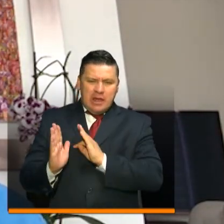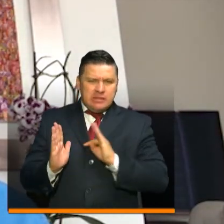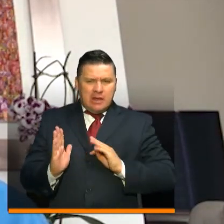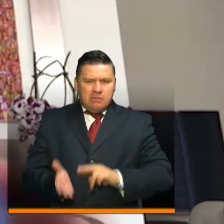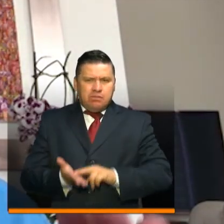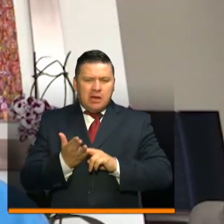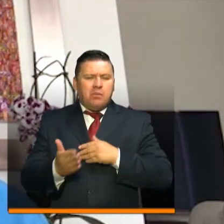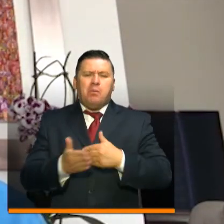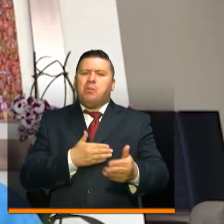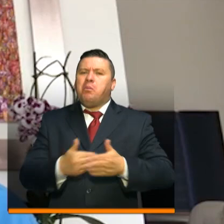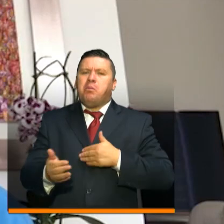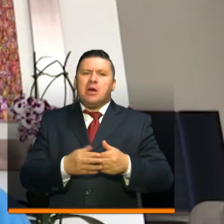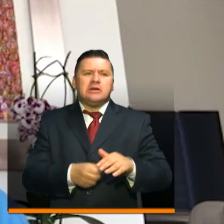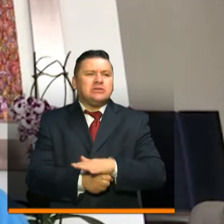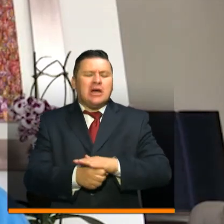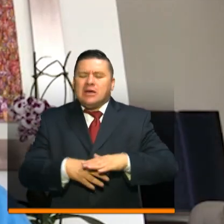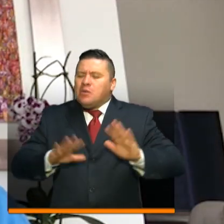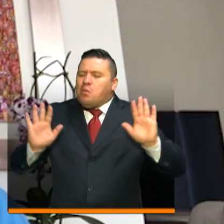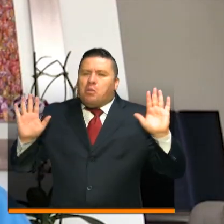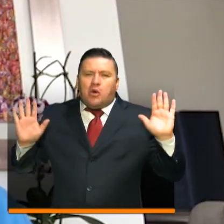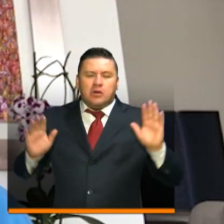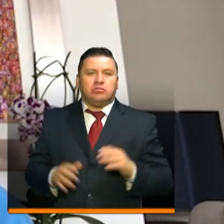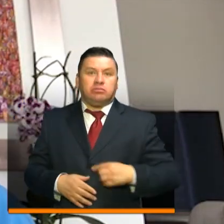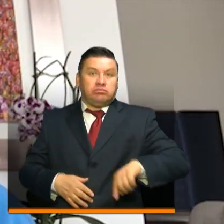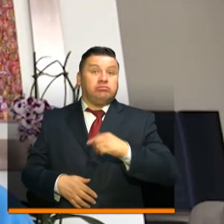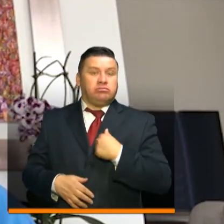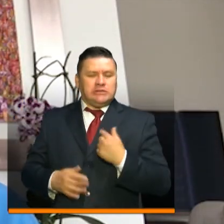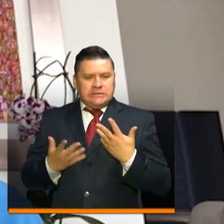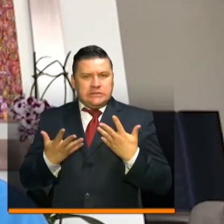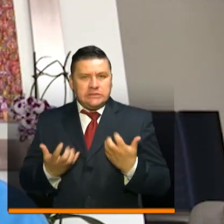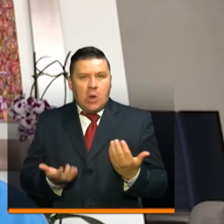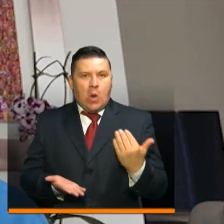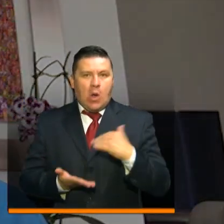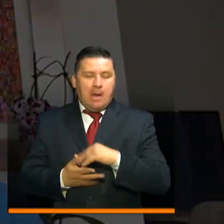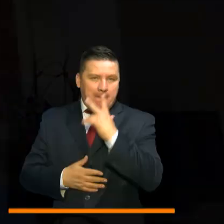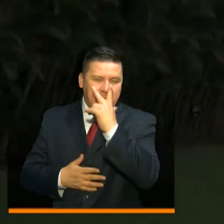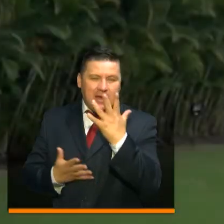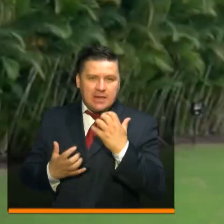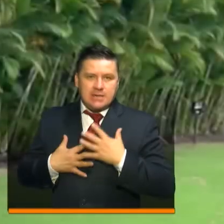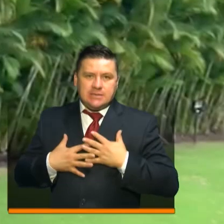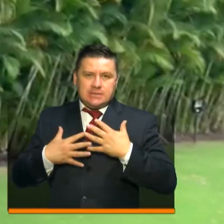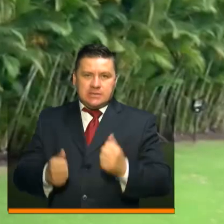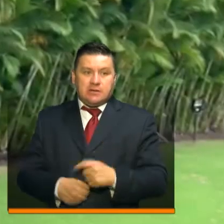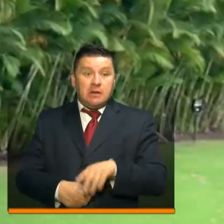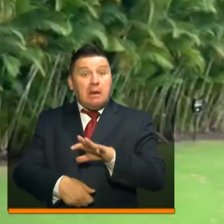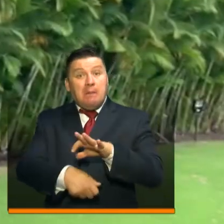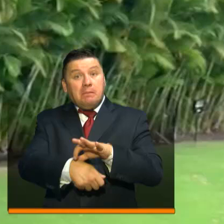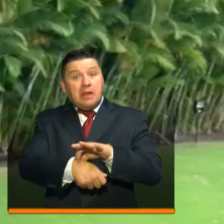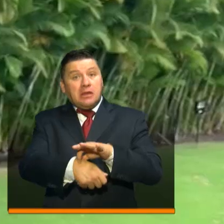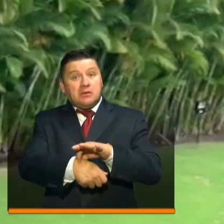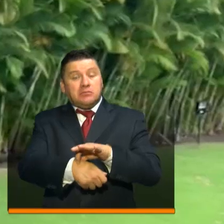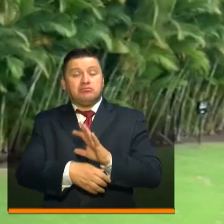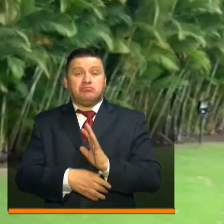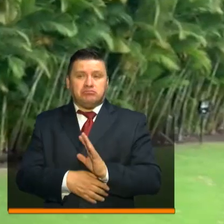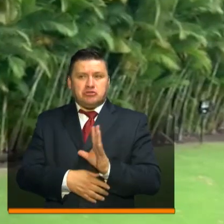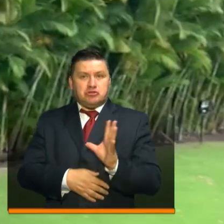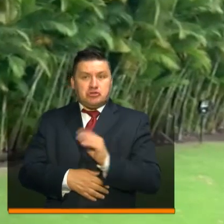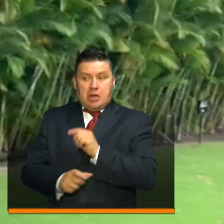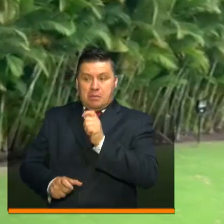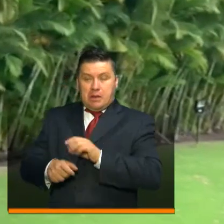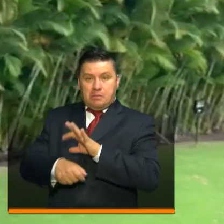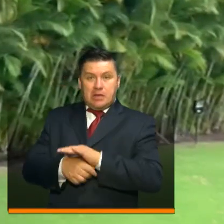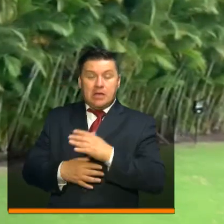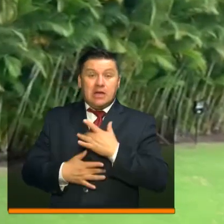oportunos, sin importar las circunstancias. Todo esto porque queremos volverlos a ver sanos. Los médicos y todo el